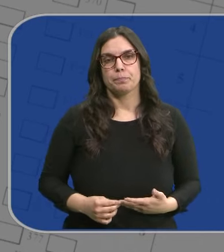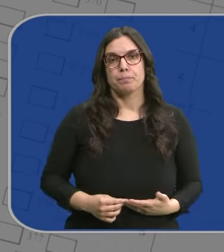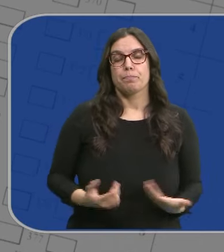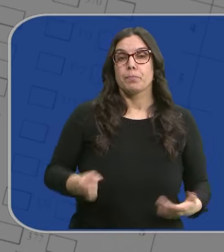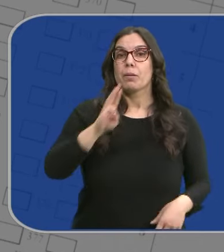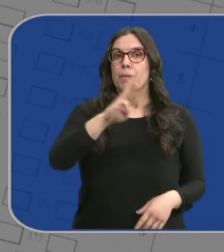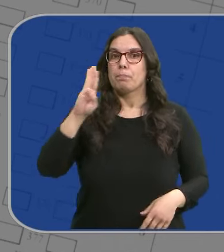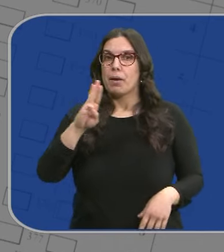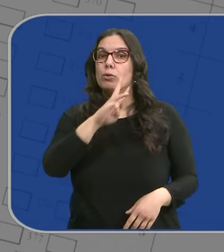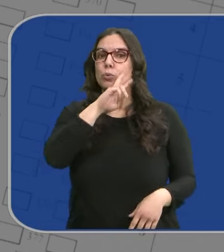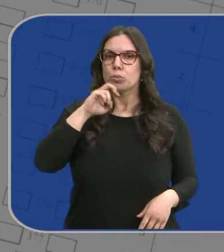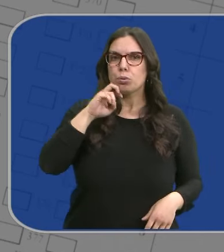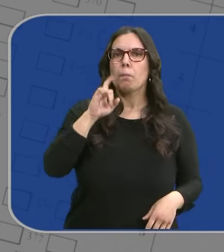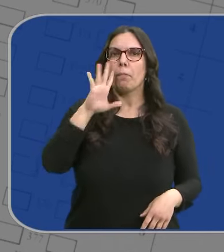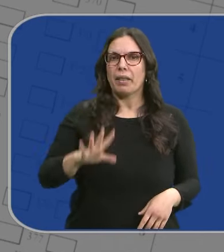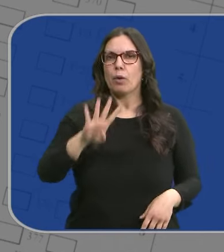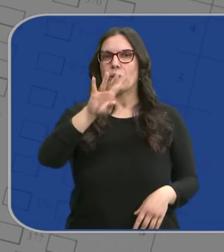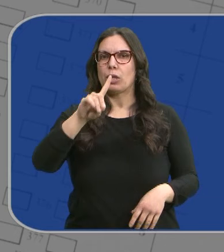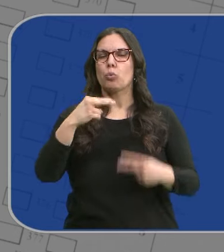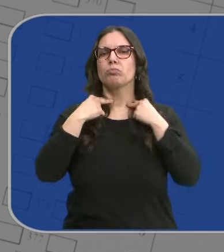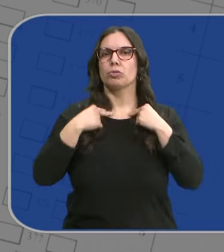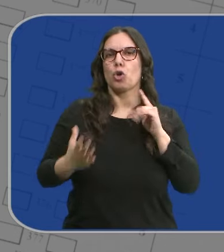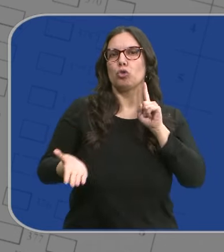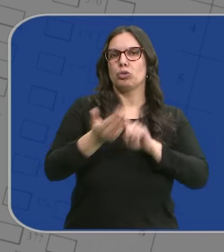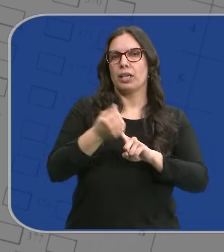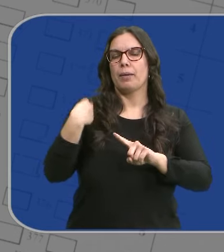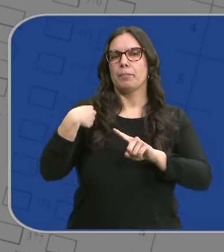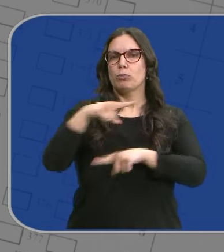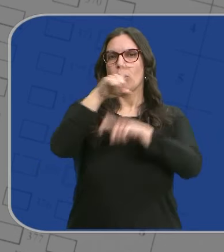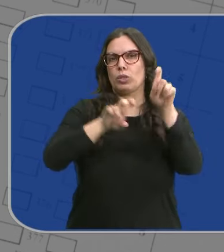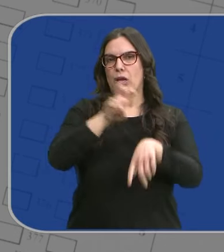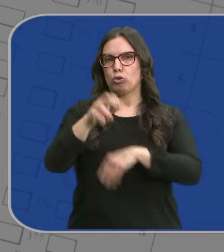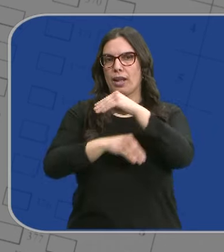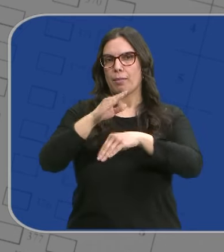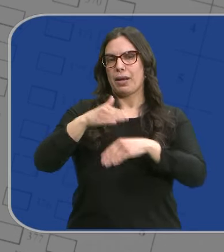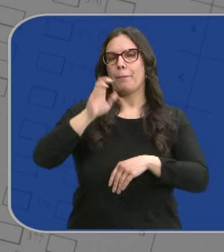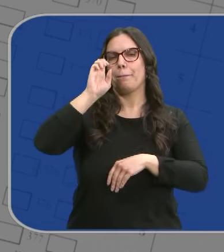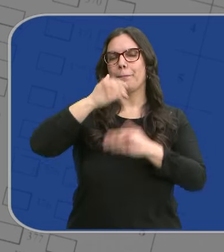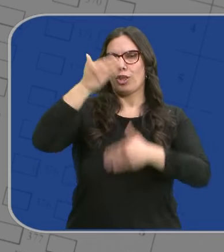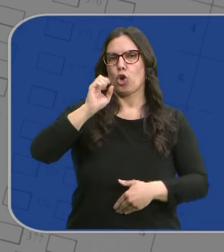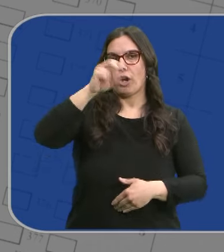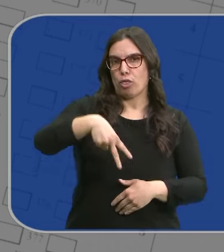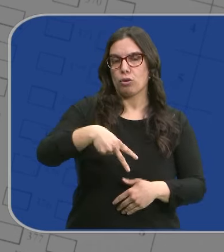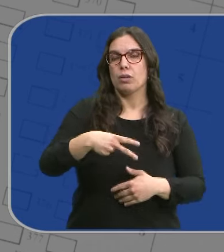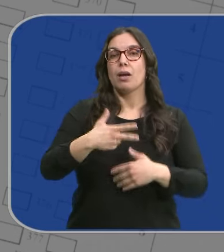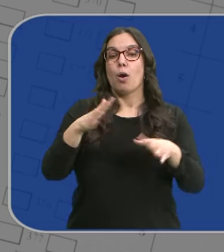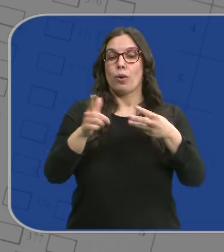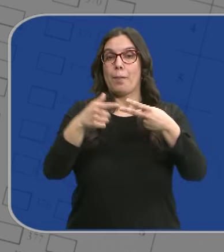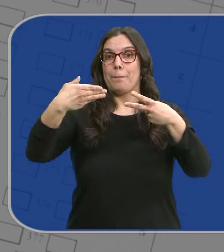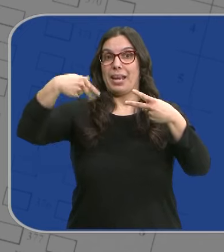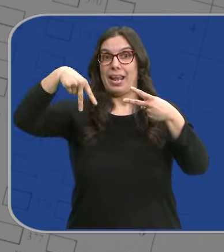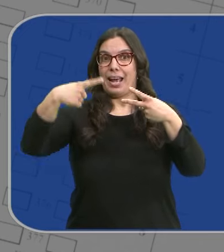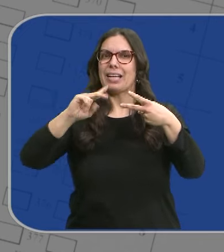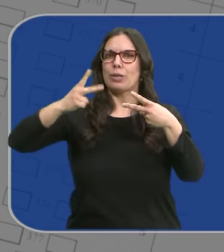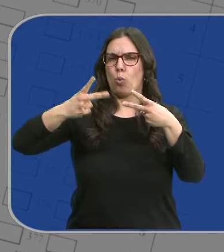El PP sí conservaría la Junta con 41 escaños, según la encuesta de NC Report para la Razón. Se consolida, eso sí, la subida del BNGA